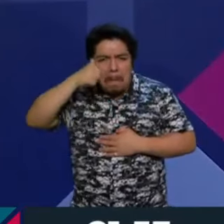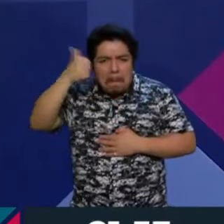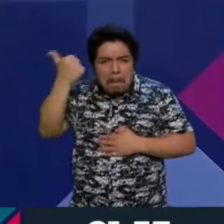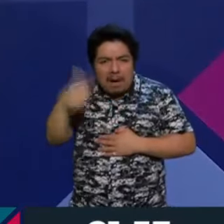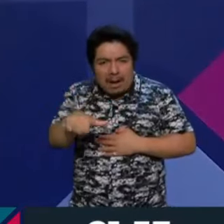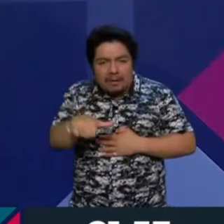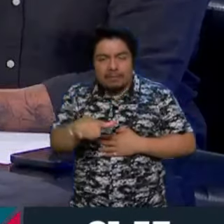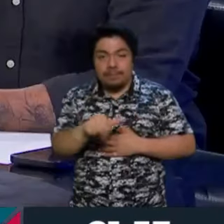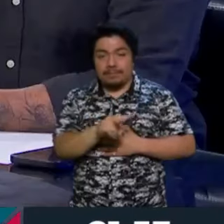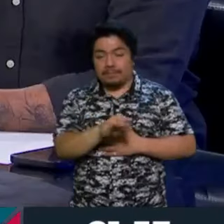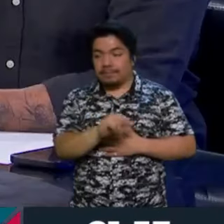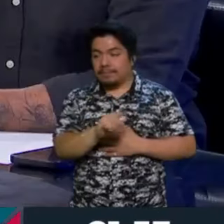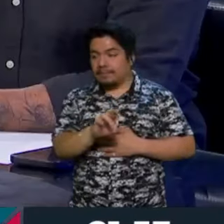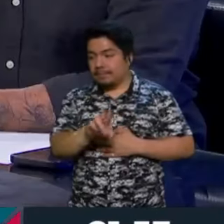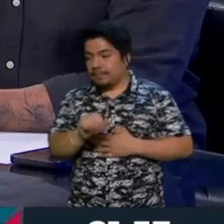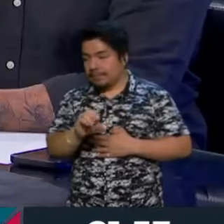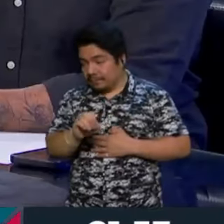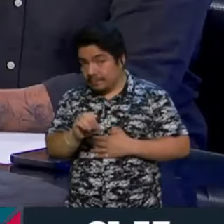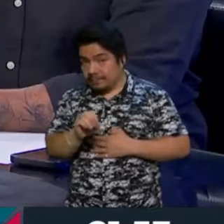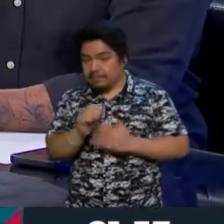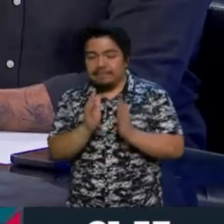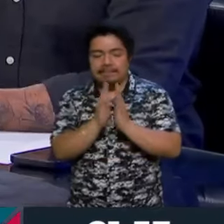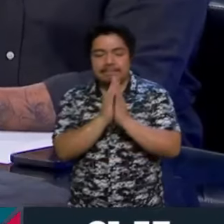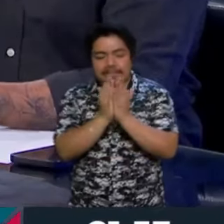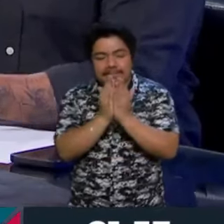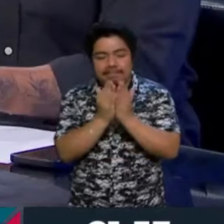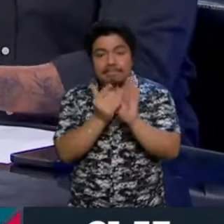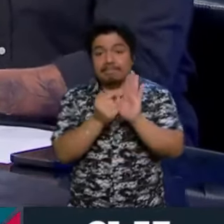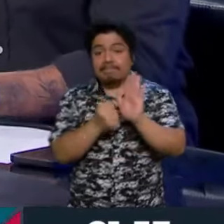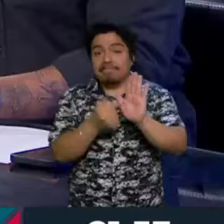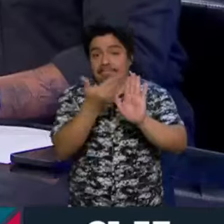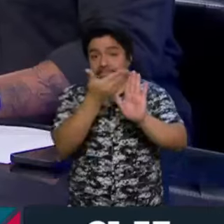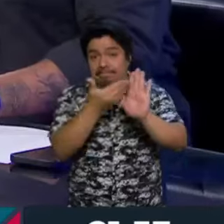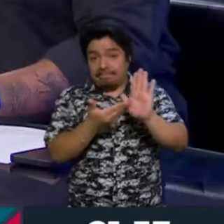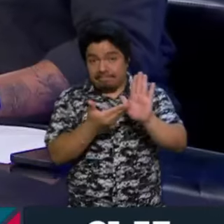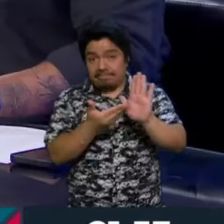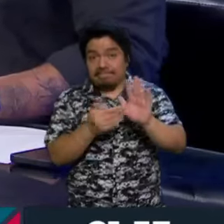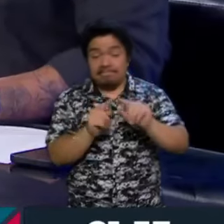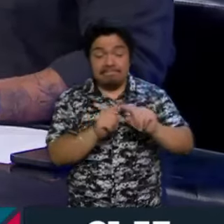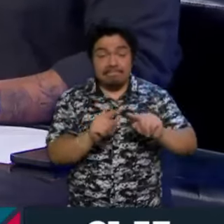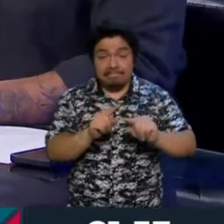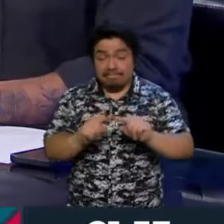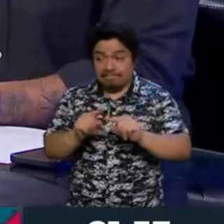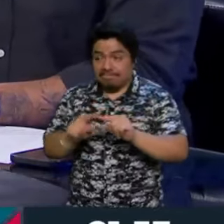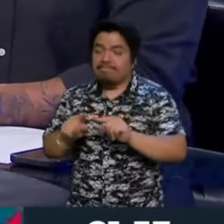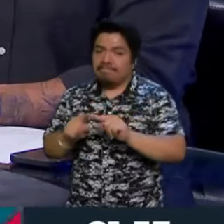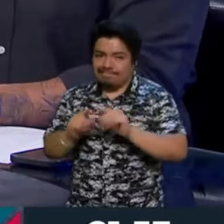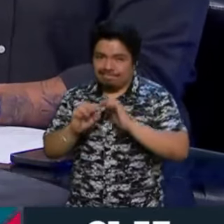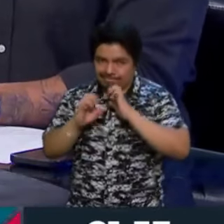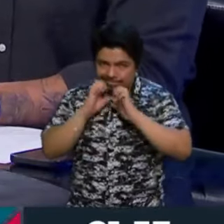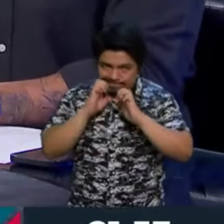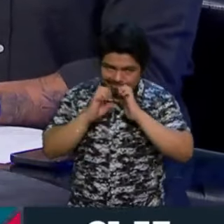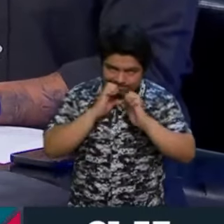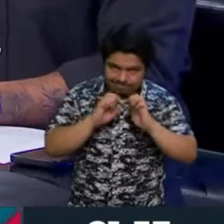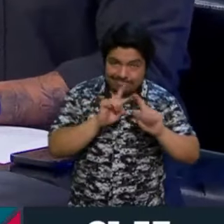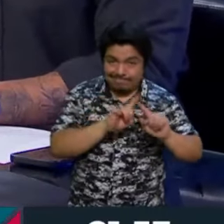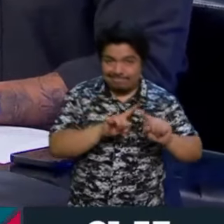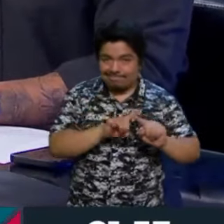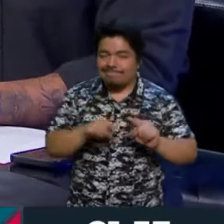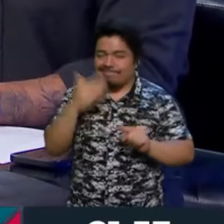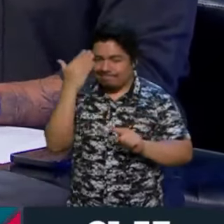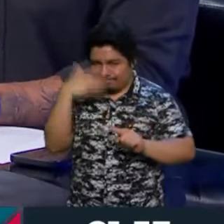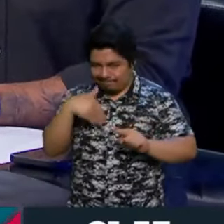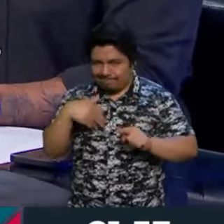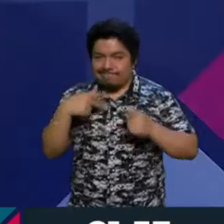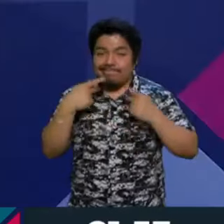Vicente Romero nos presenta en este libro una serie de afortunadas entrevistas con personajes que podemos